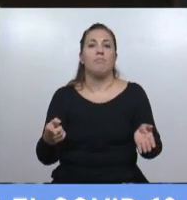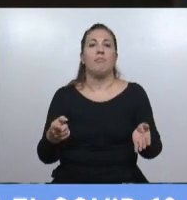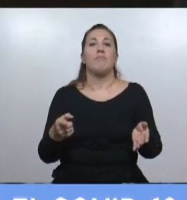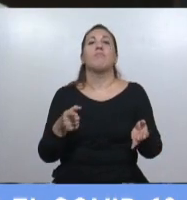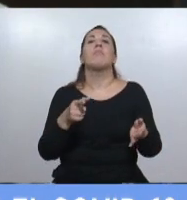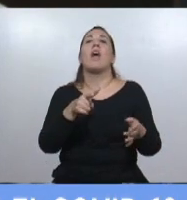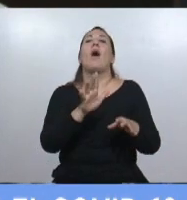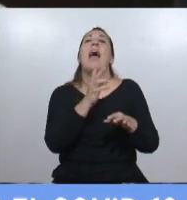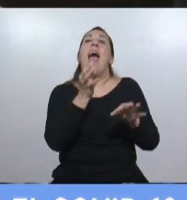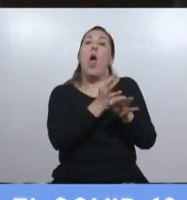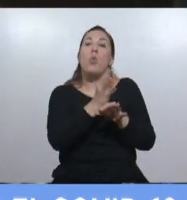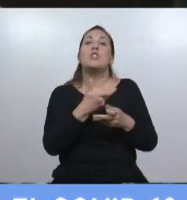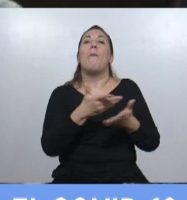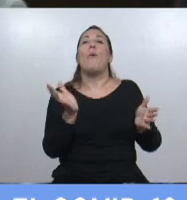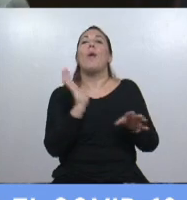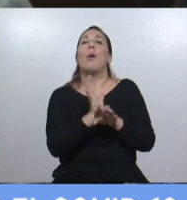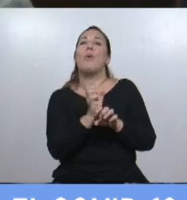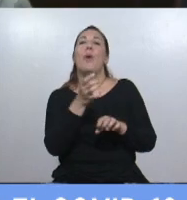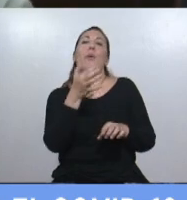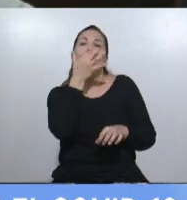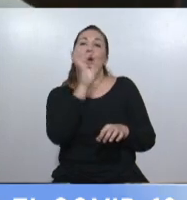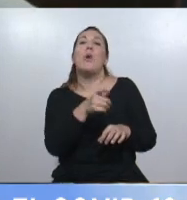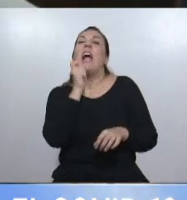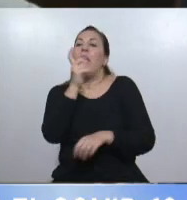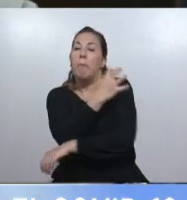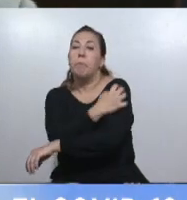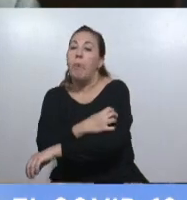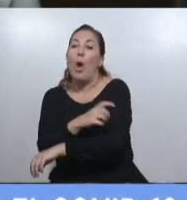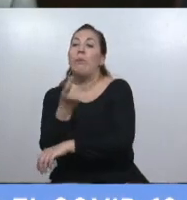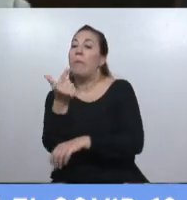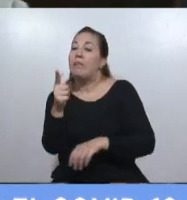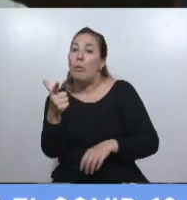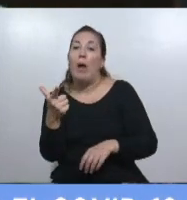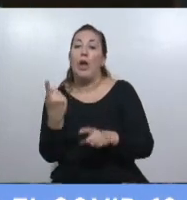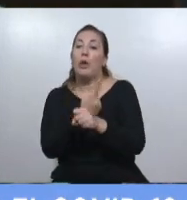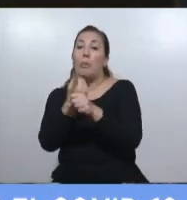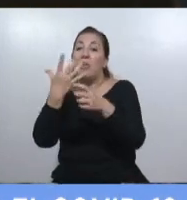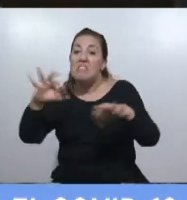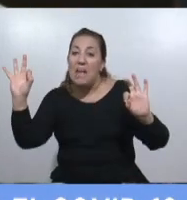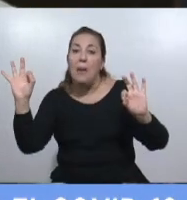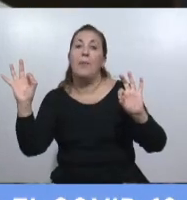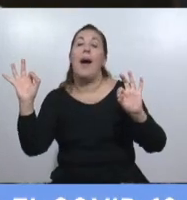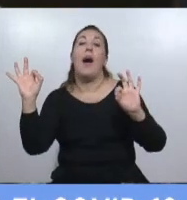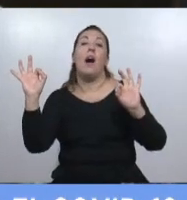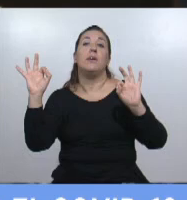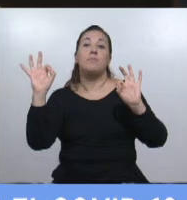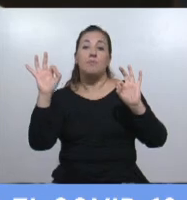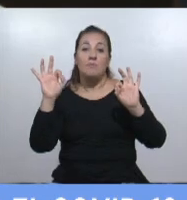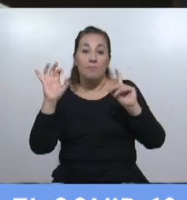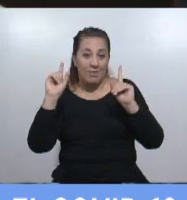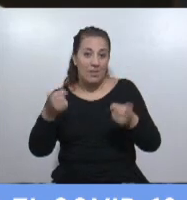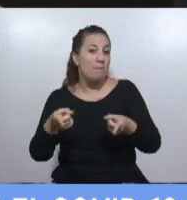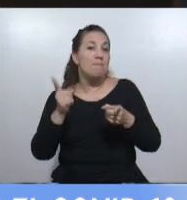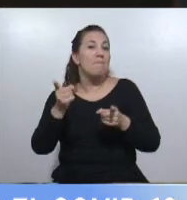residual donde quien no tiene recursos no tiene plata no se puede salvar. es también la